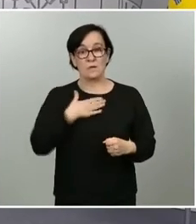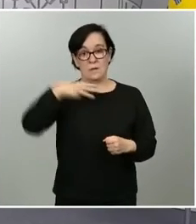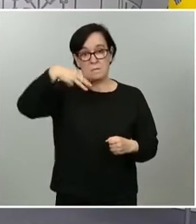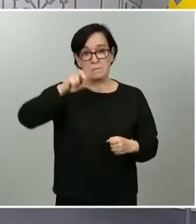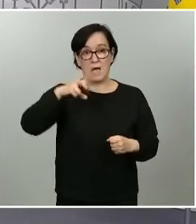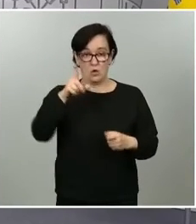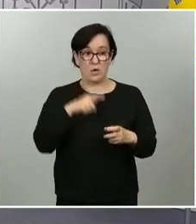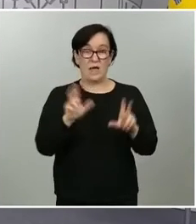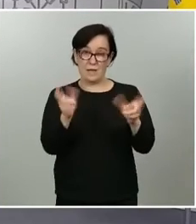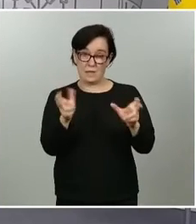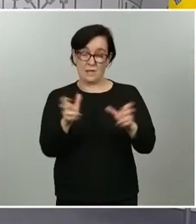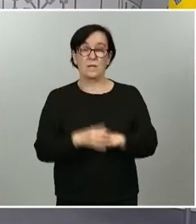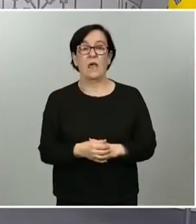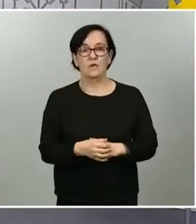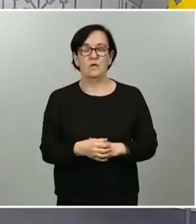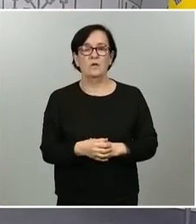desde el día en cabo